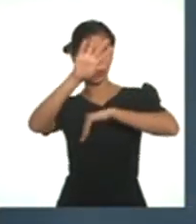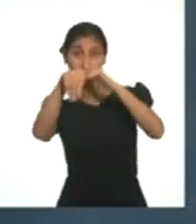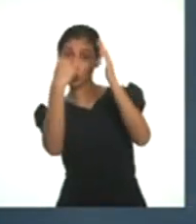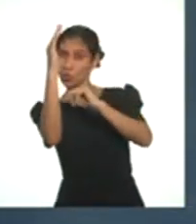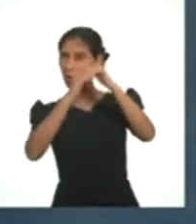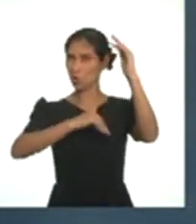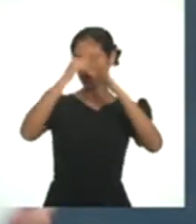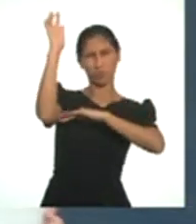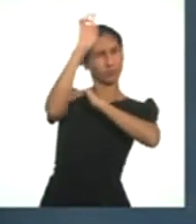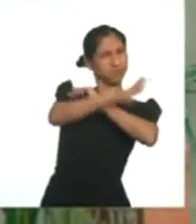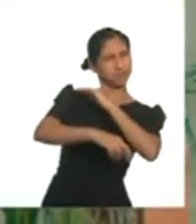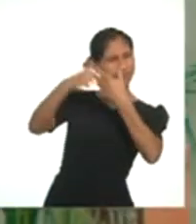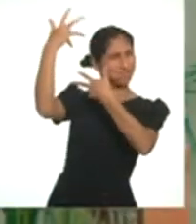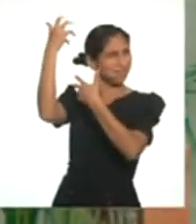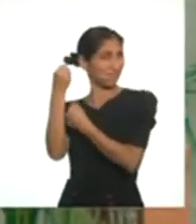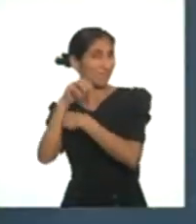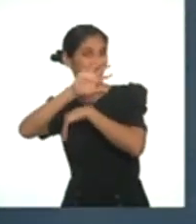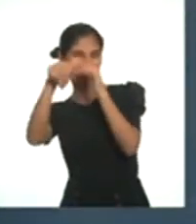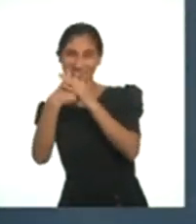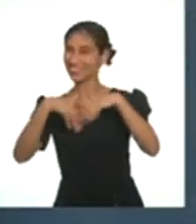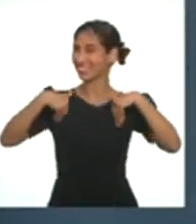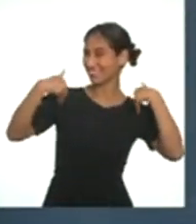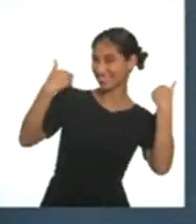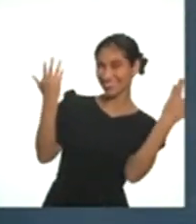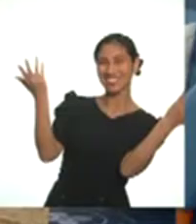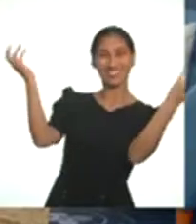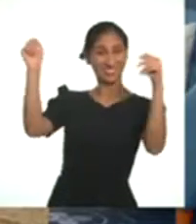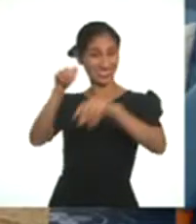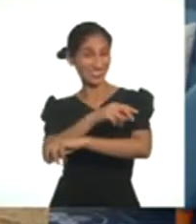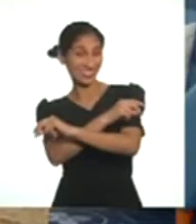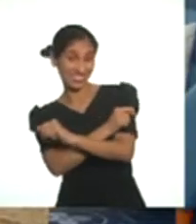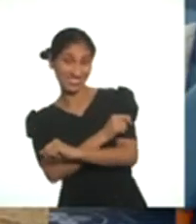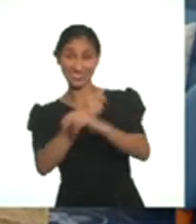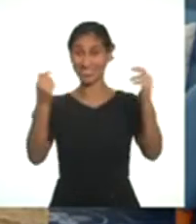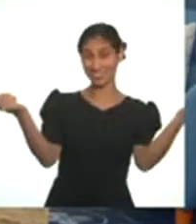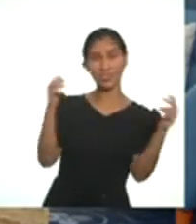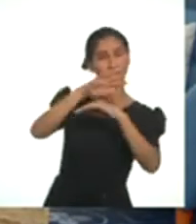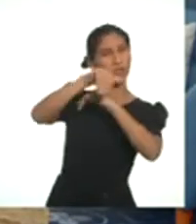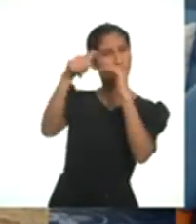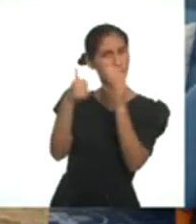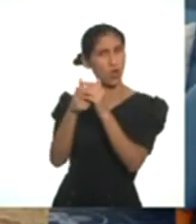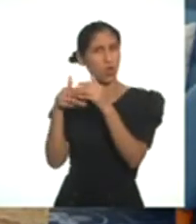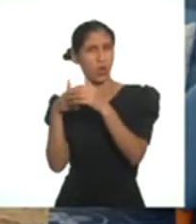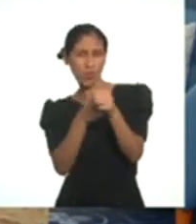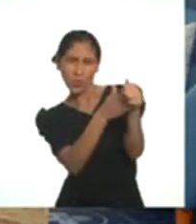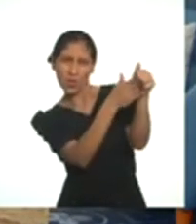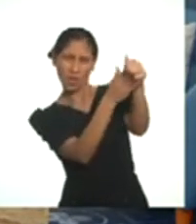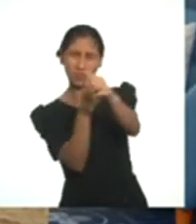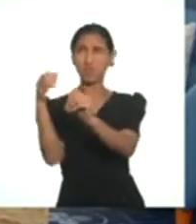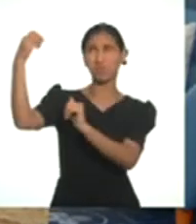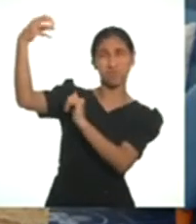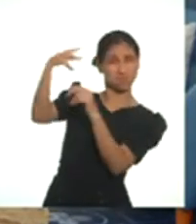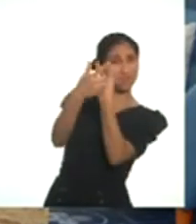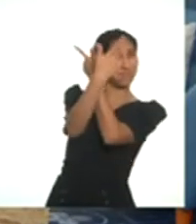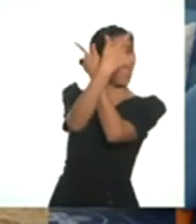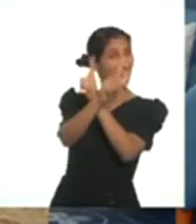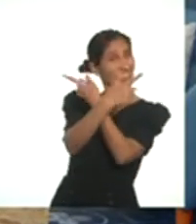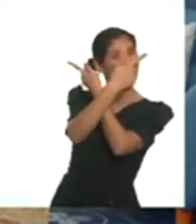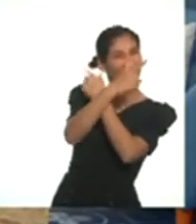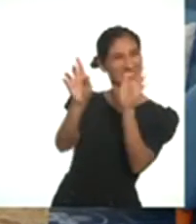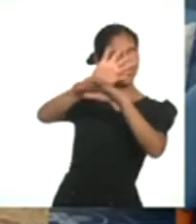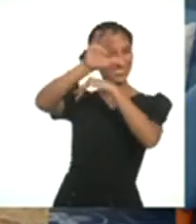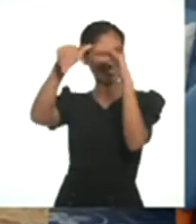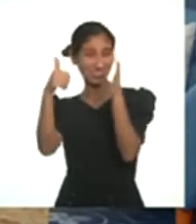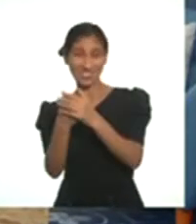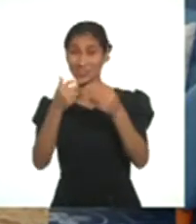construimos un país más sostenible, ¡todo es posible! Guiados por un mismo sol, ¡somos libres, somos